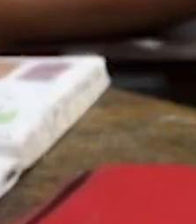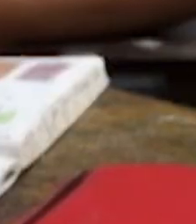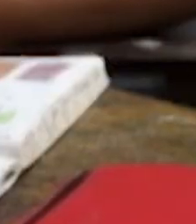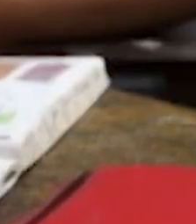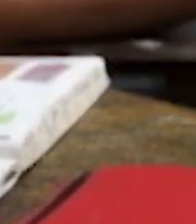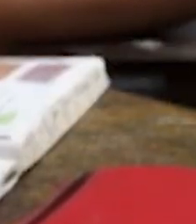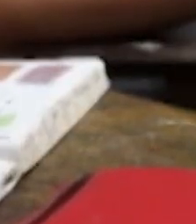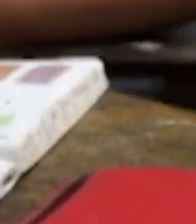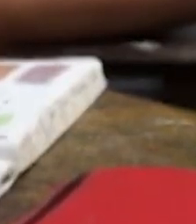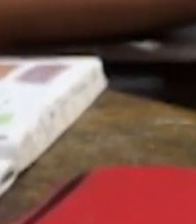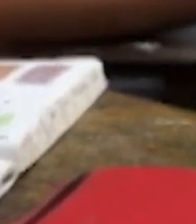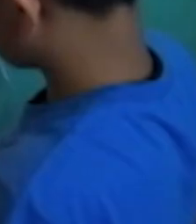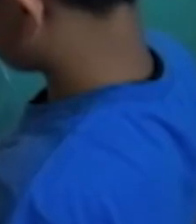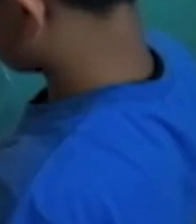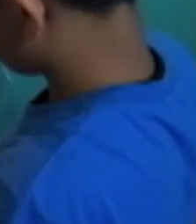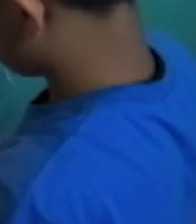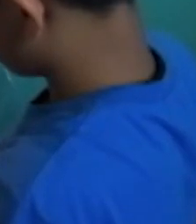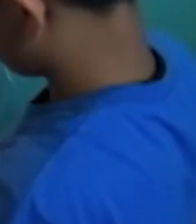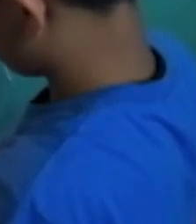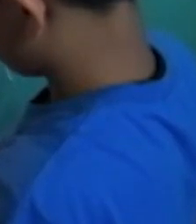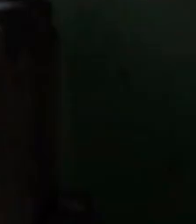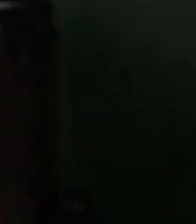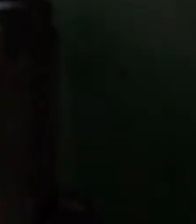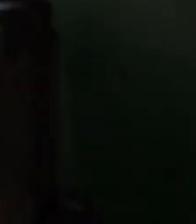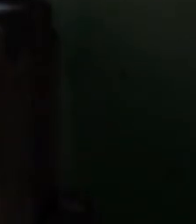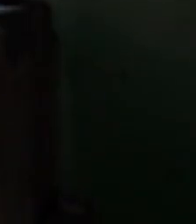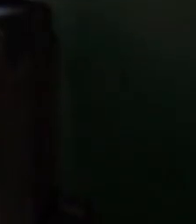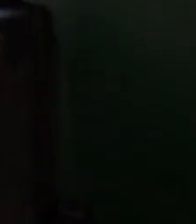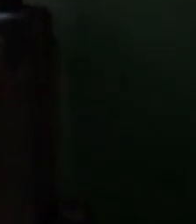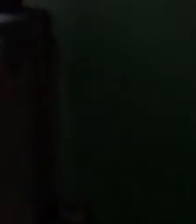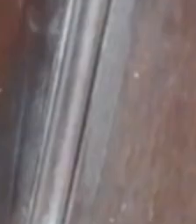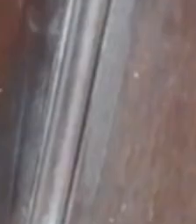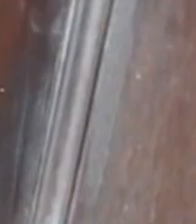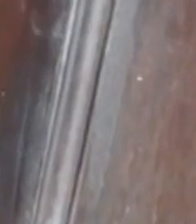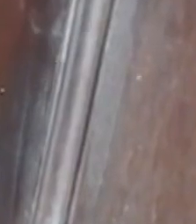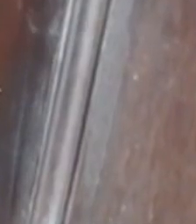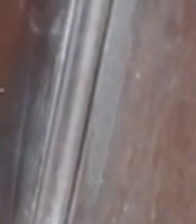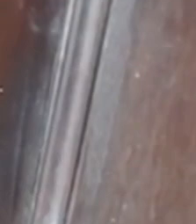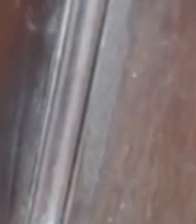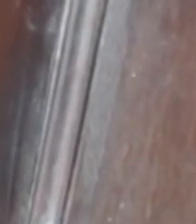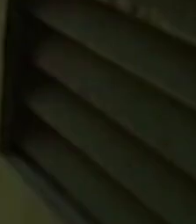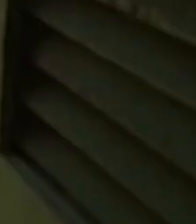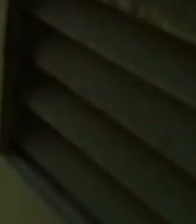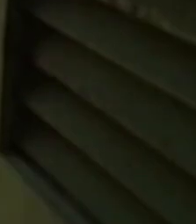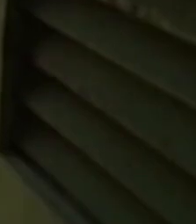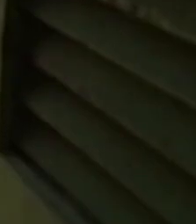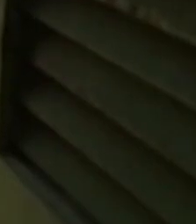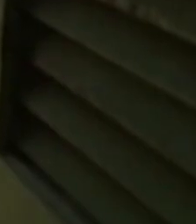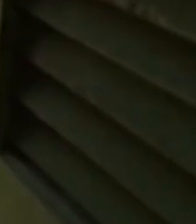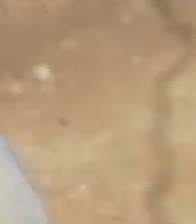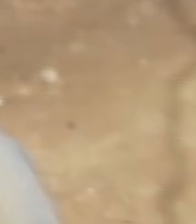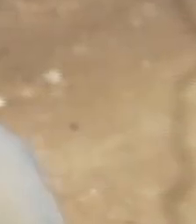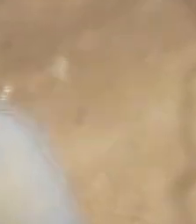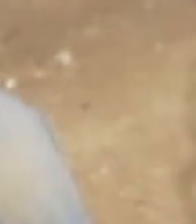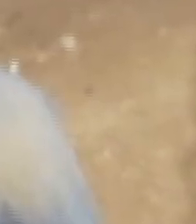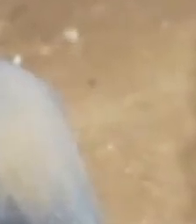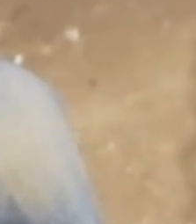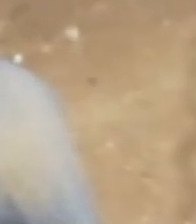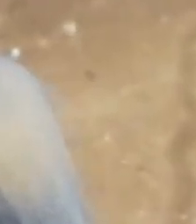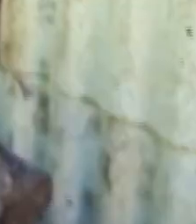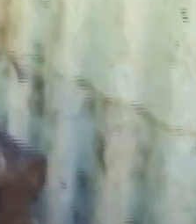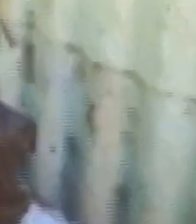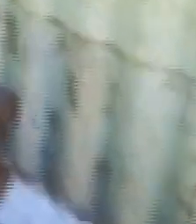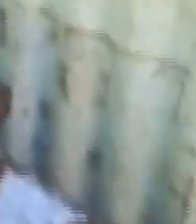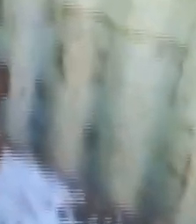relata las diferentes historias de personas que lo dejaron todo en busca de un nuevo hogar, así como instituciones que les